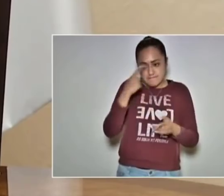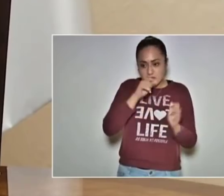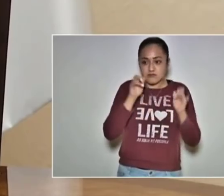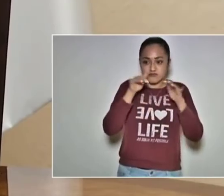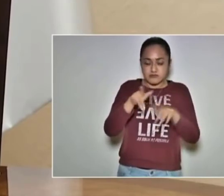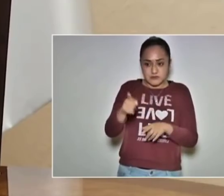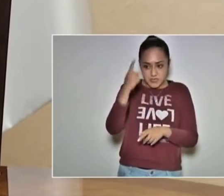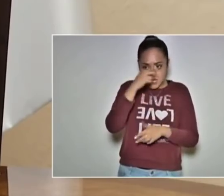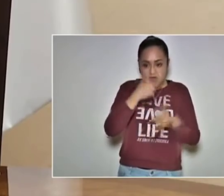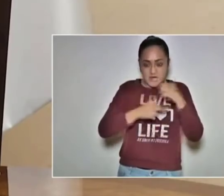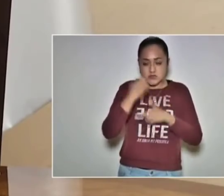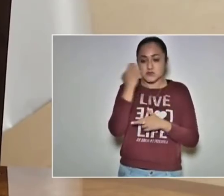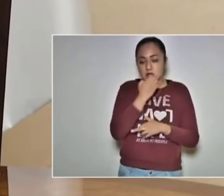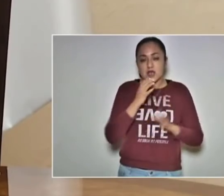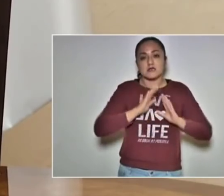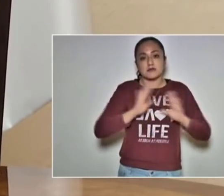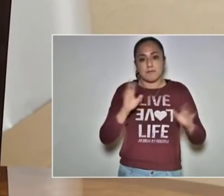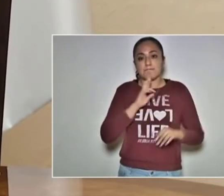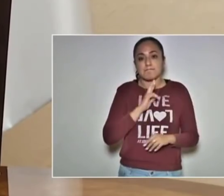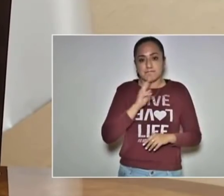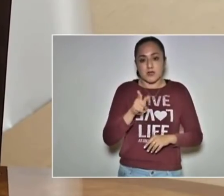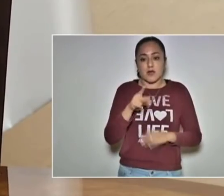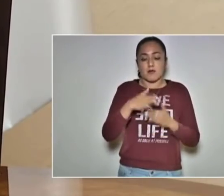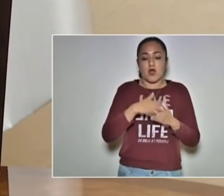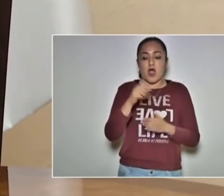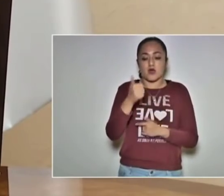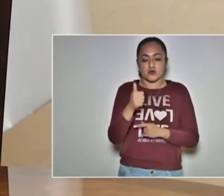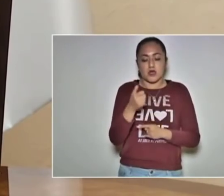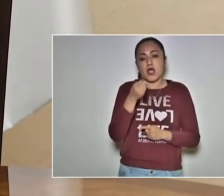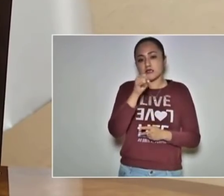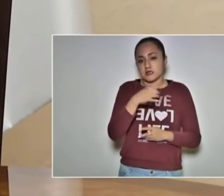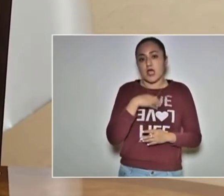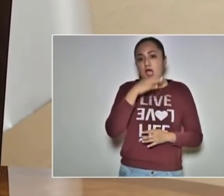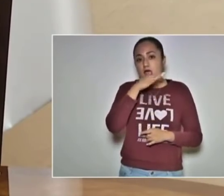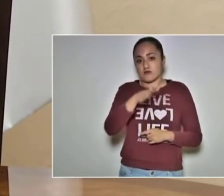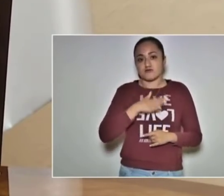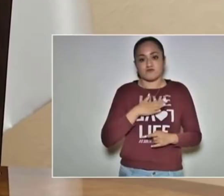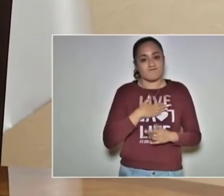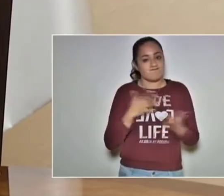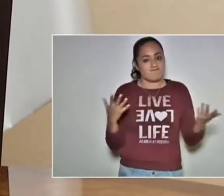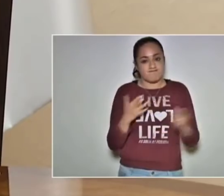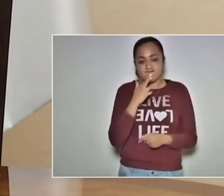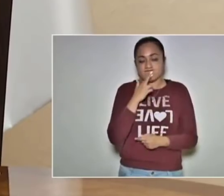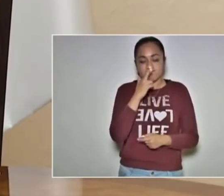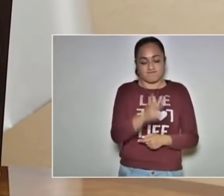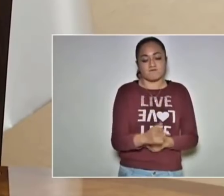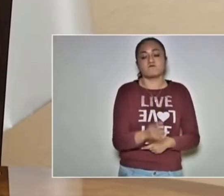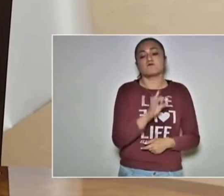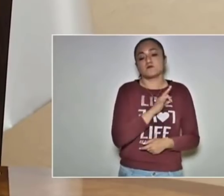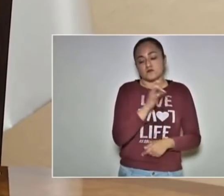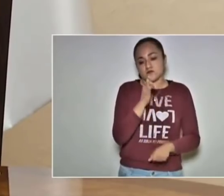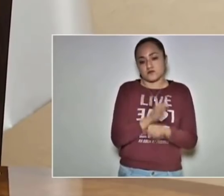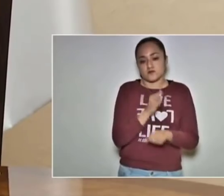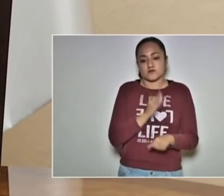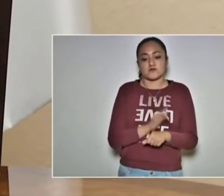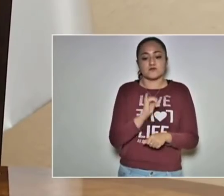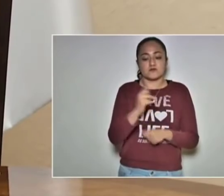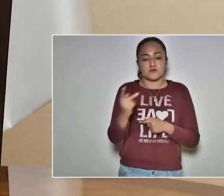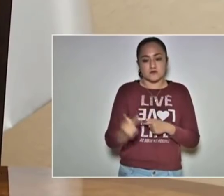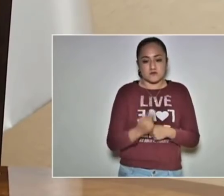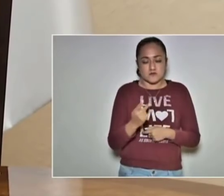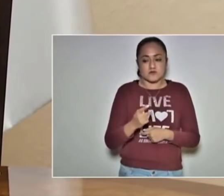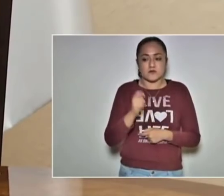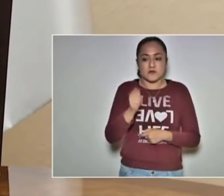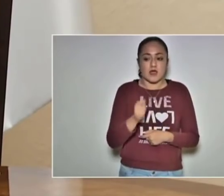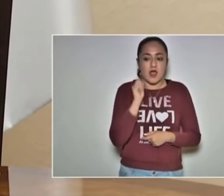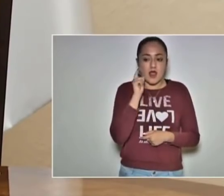para el regreso a clases en agosto. Así lo anunciamos nosotros. De por si es una, me estás preguntando